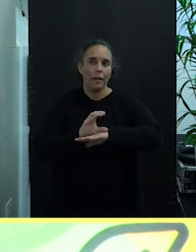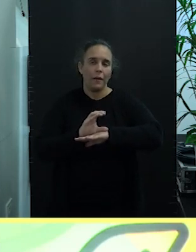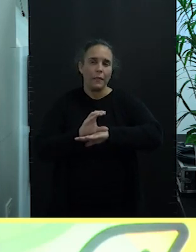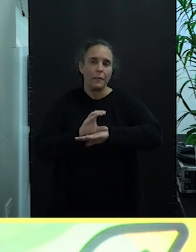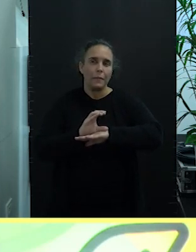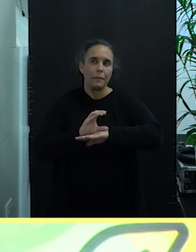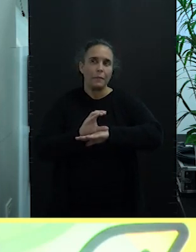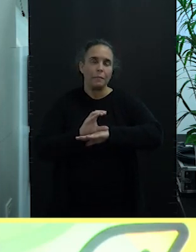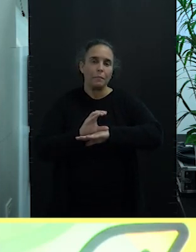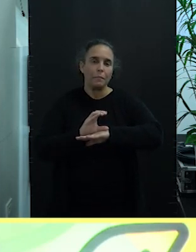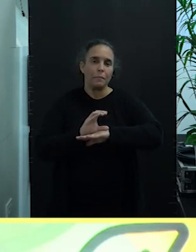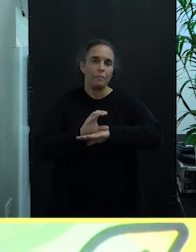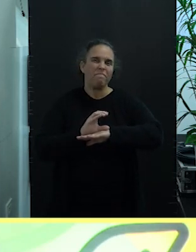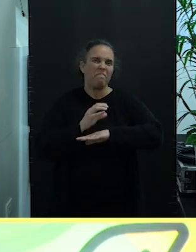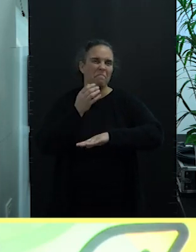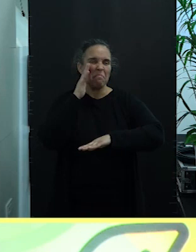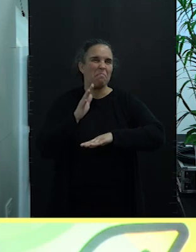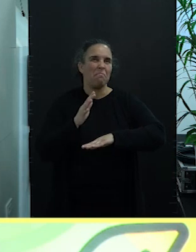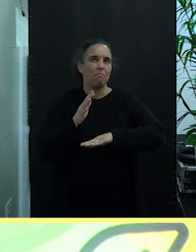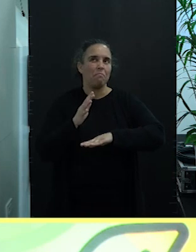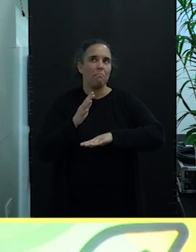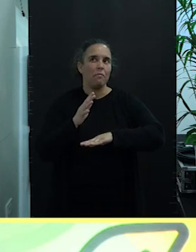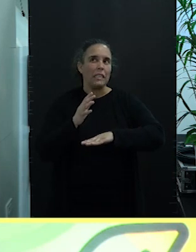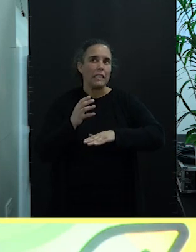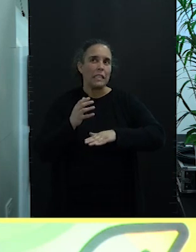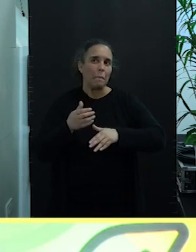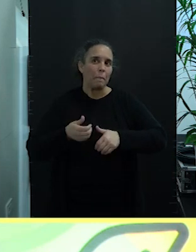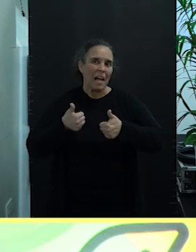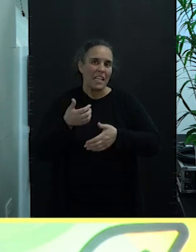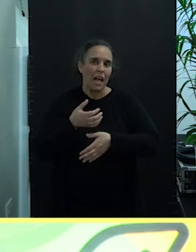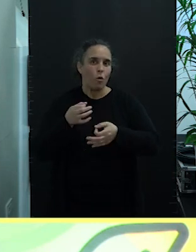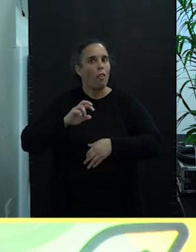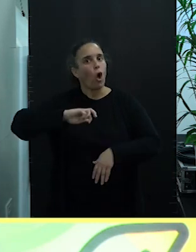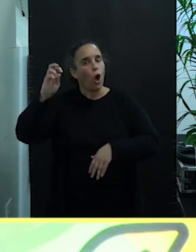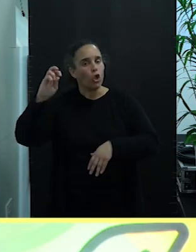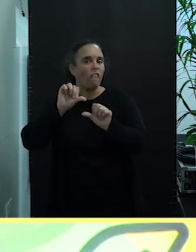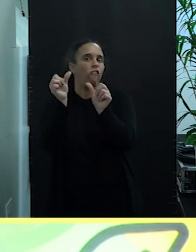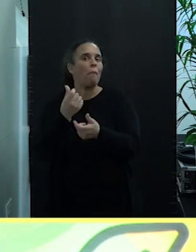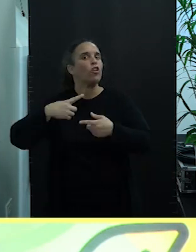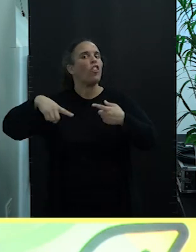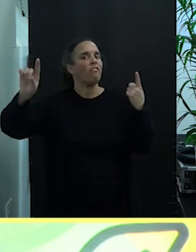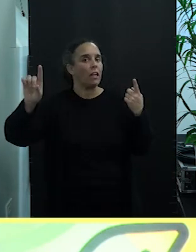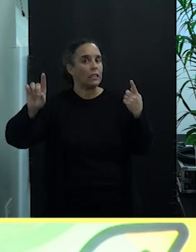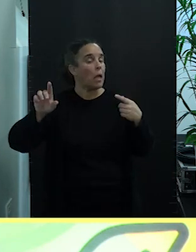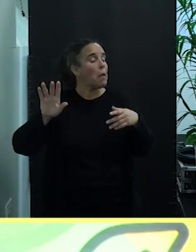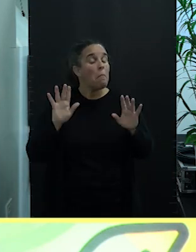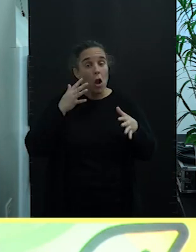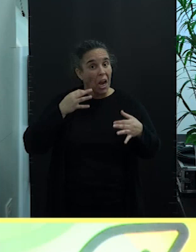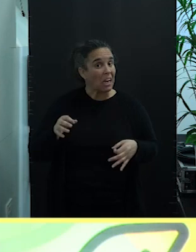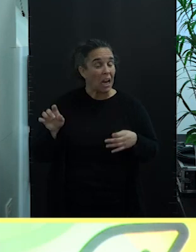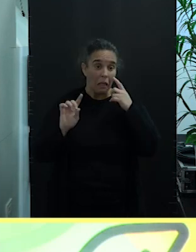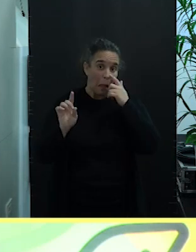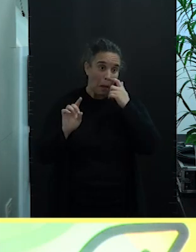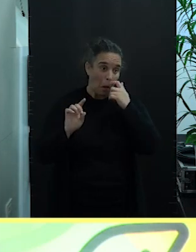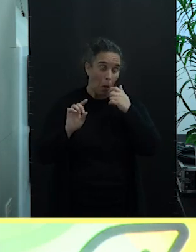hacerlo en otro departamento diferente. No, a nosotros nos afecta de manera